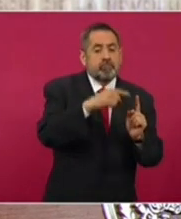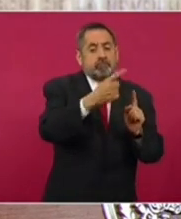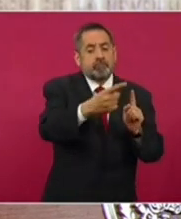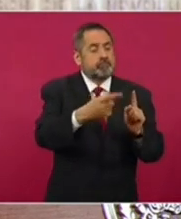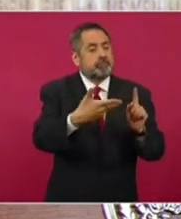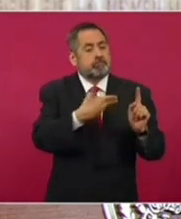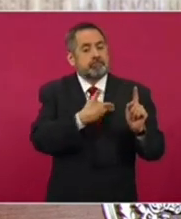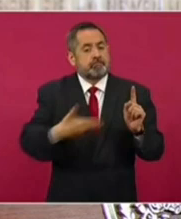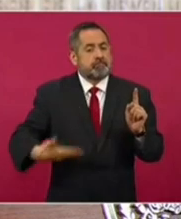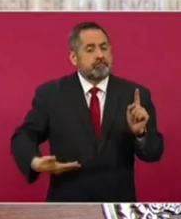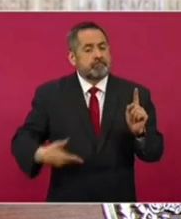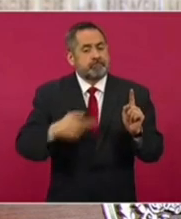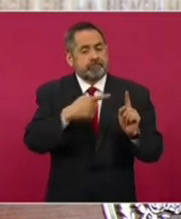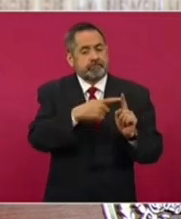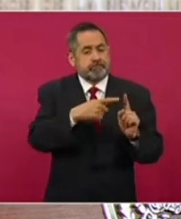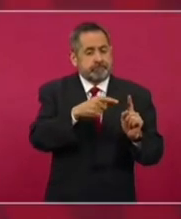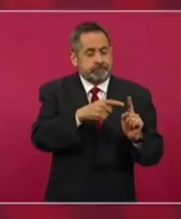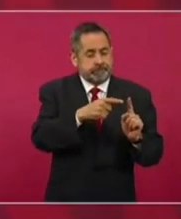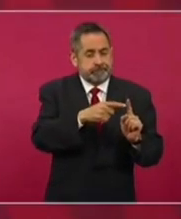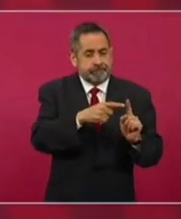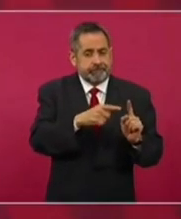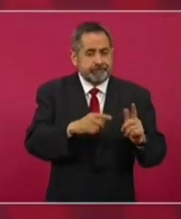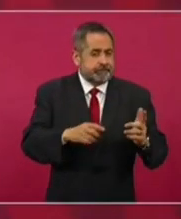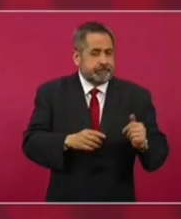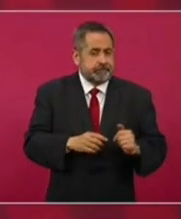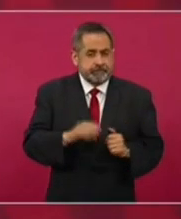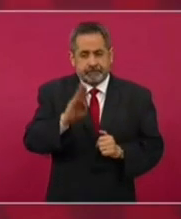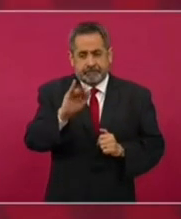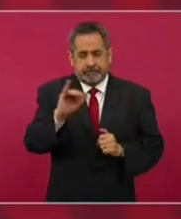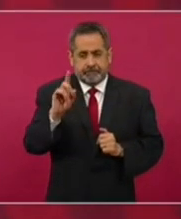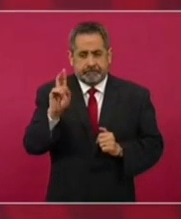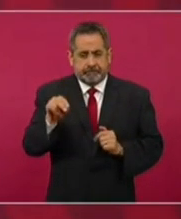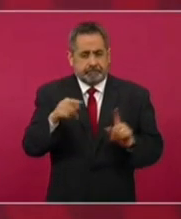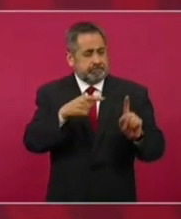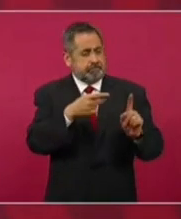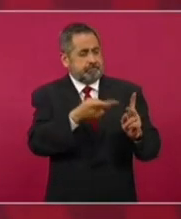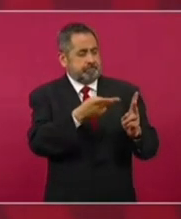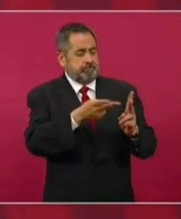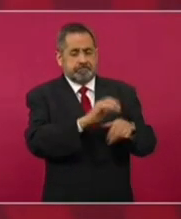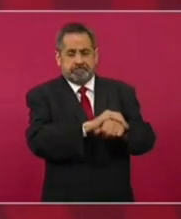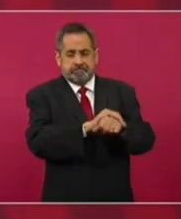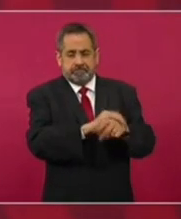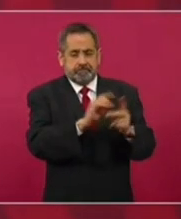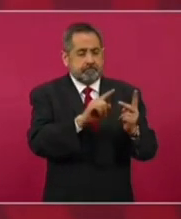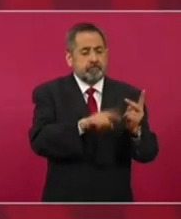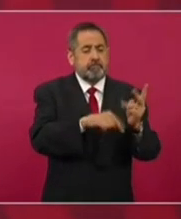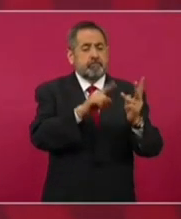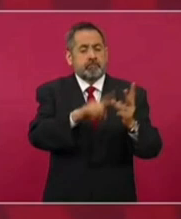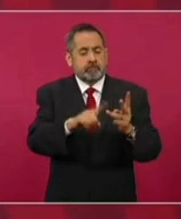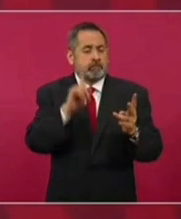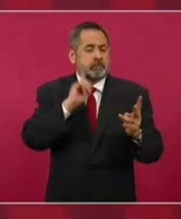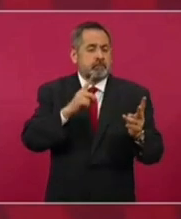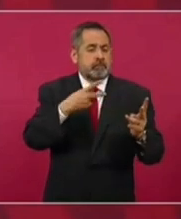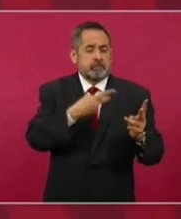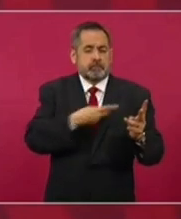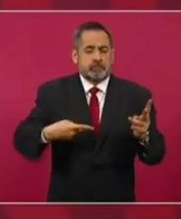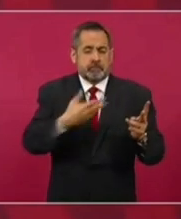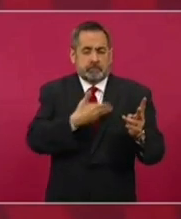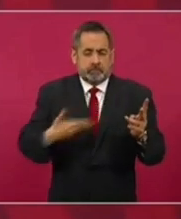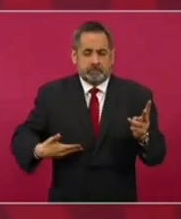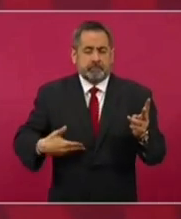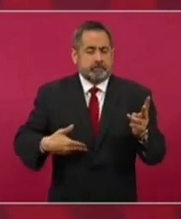Biden y con la vicepresidenta